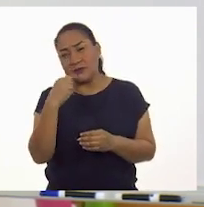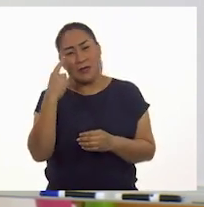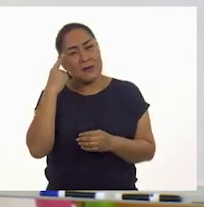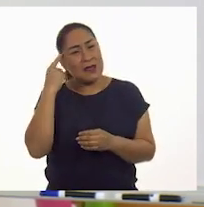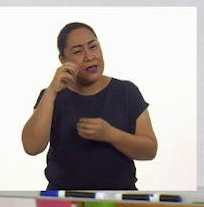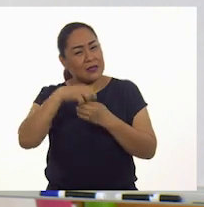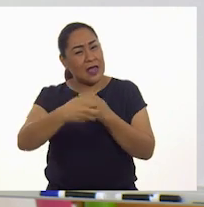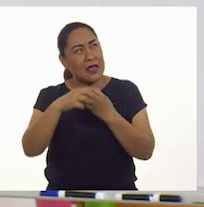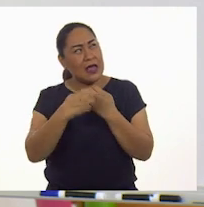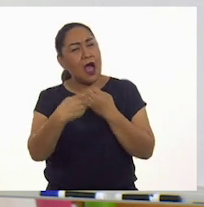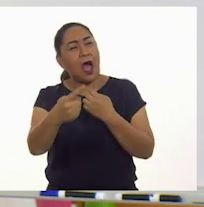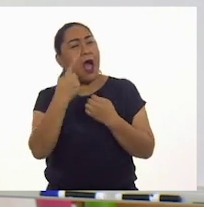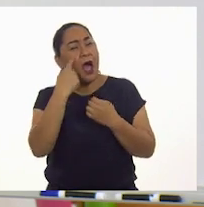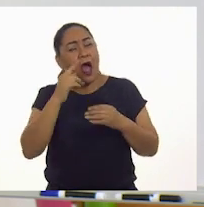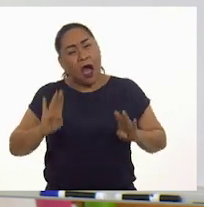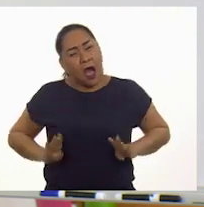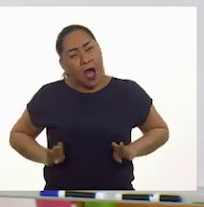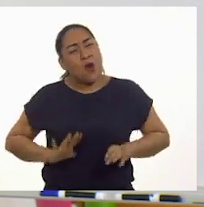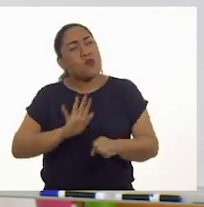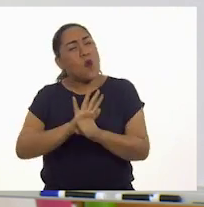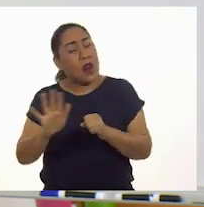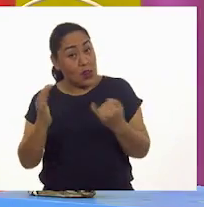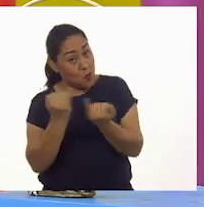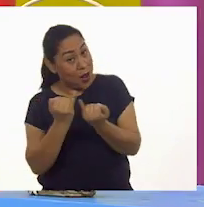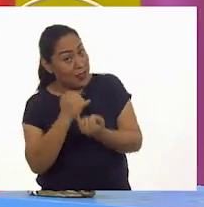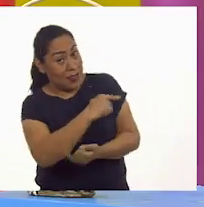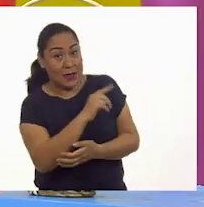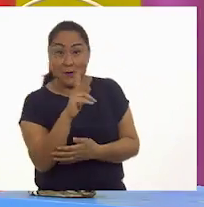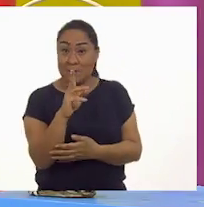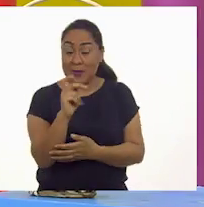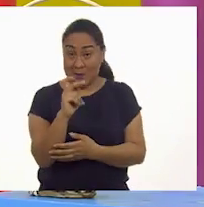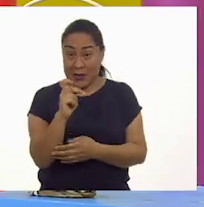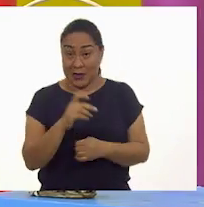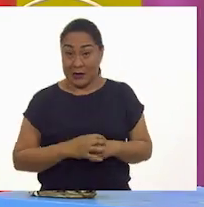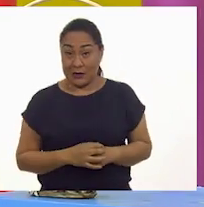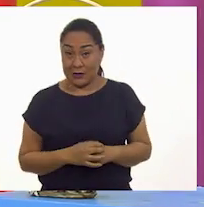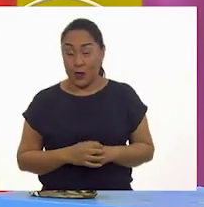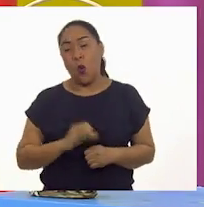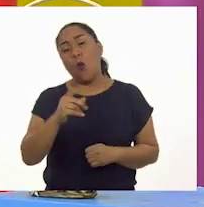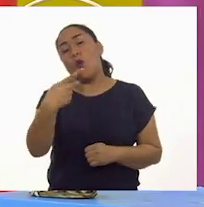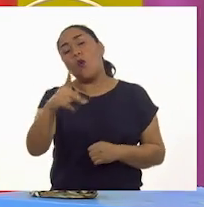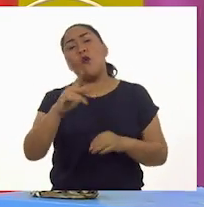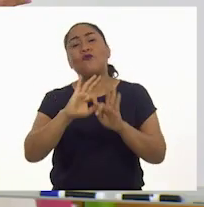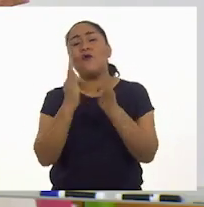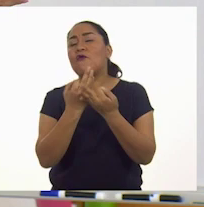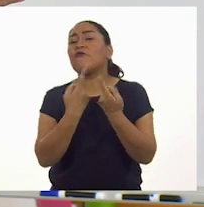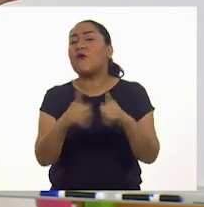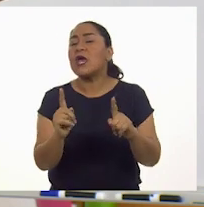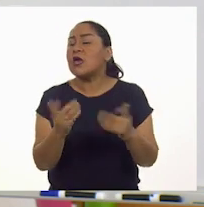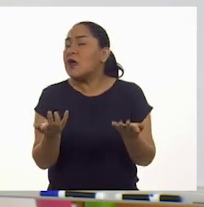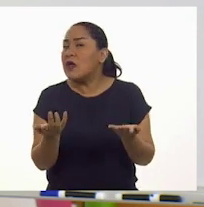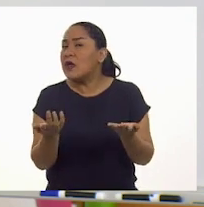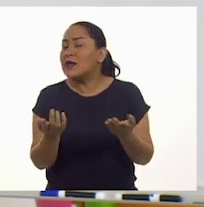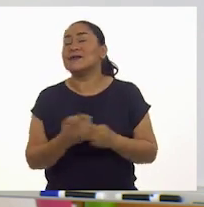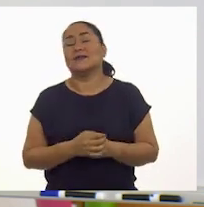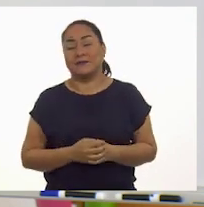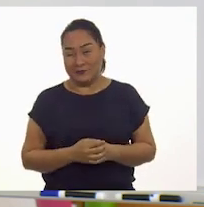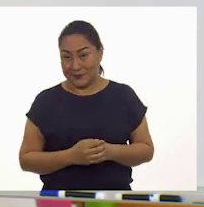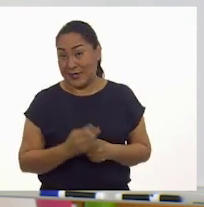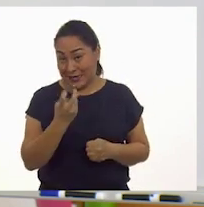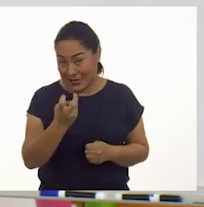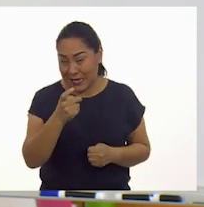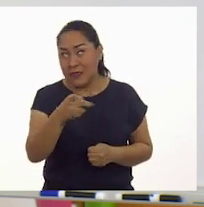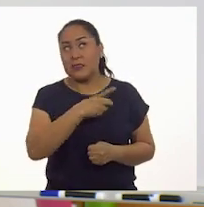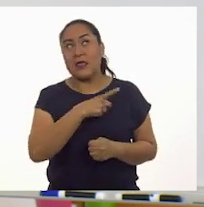pasos que ustedes siguen? ¿Son los que mencionó Pepe? ¿Serán otros pasos? Bien. De esto se